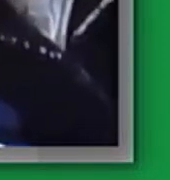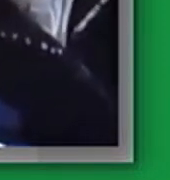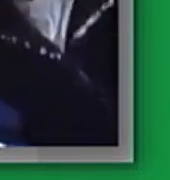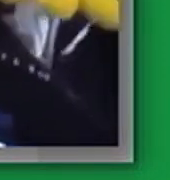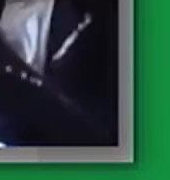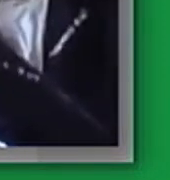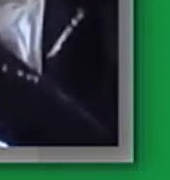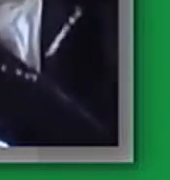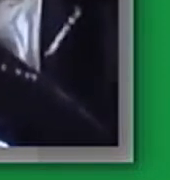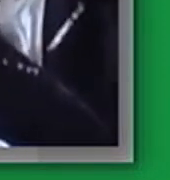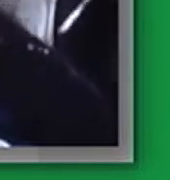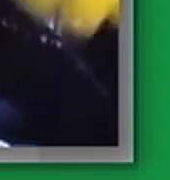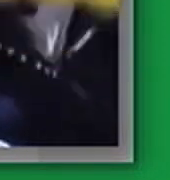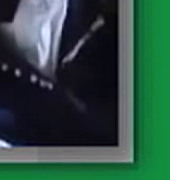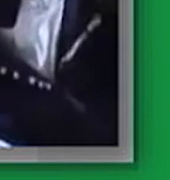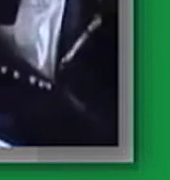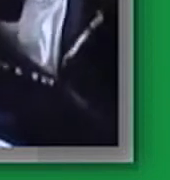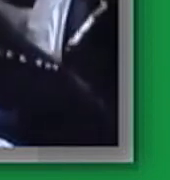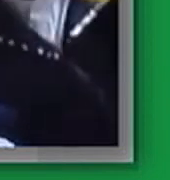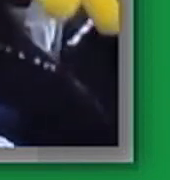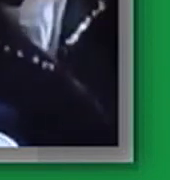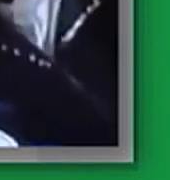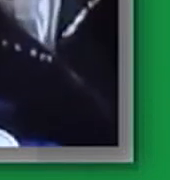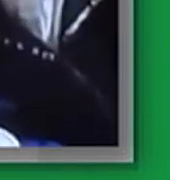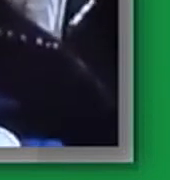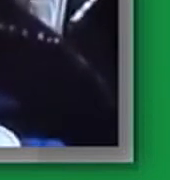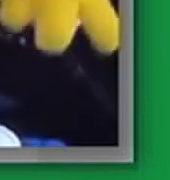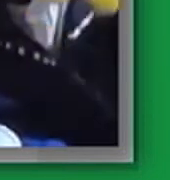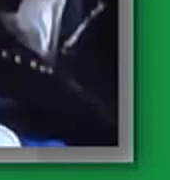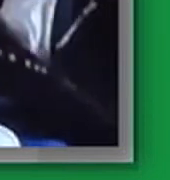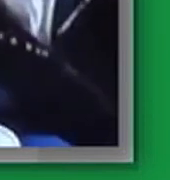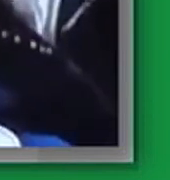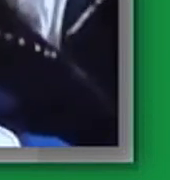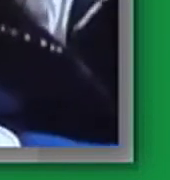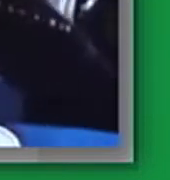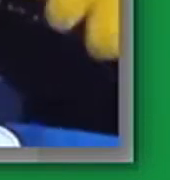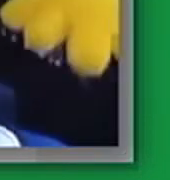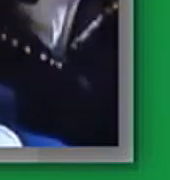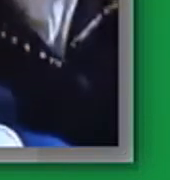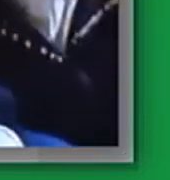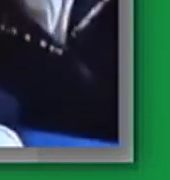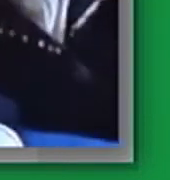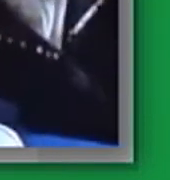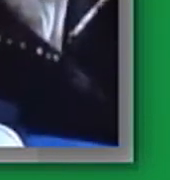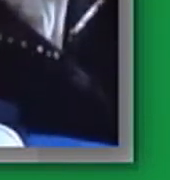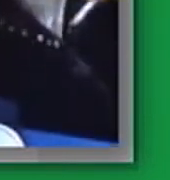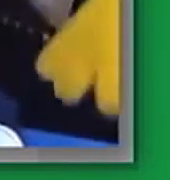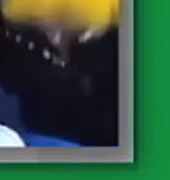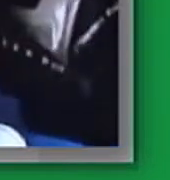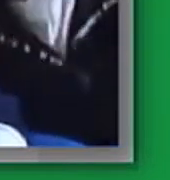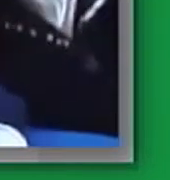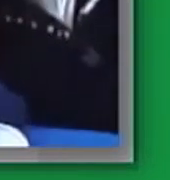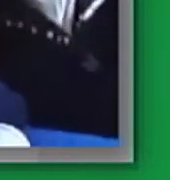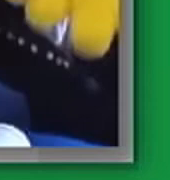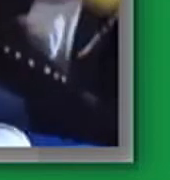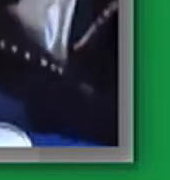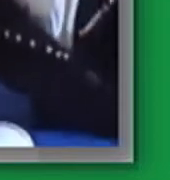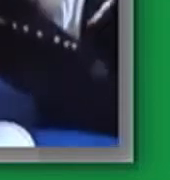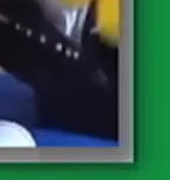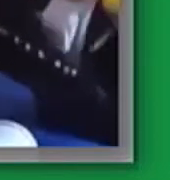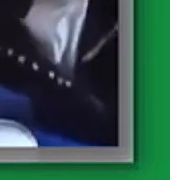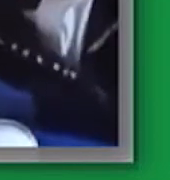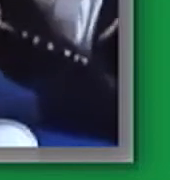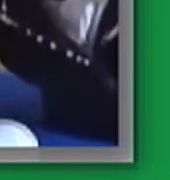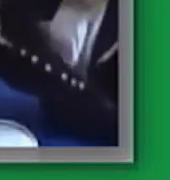mariposas una hora después brilló el sol y en el cielo apareció el arcoíris con sus siete colores y en ellos las